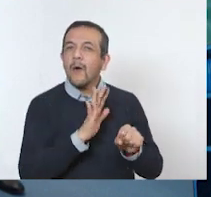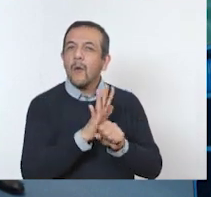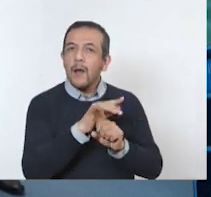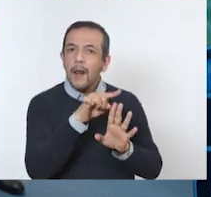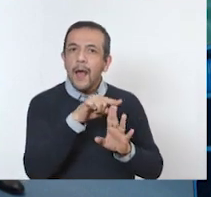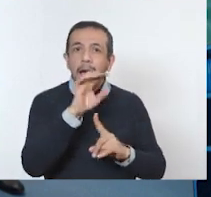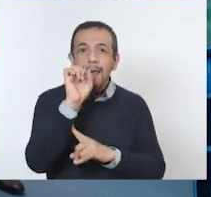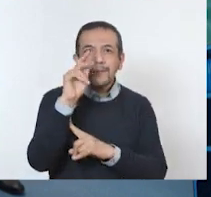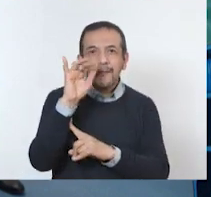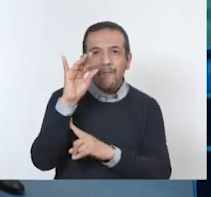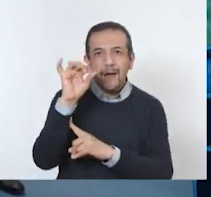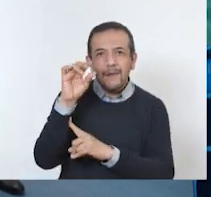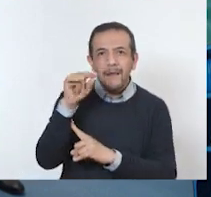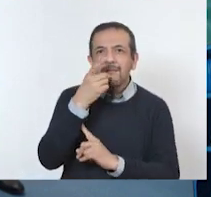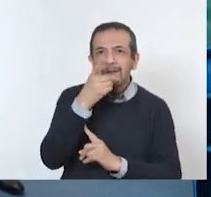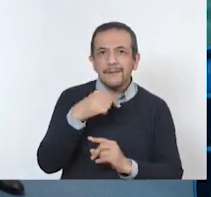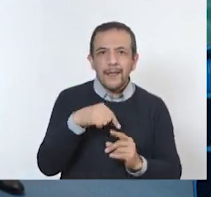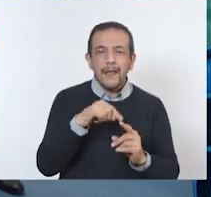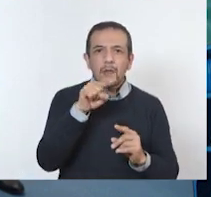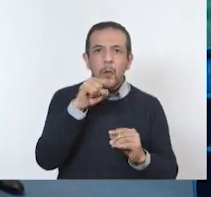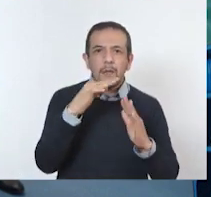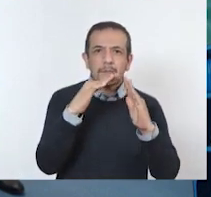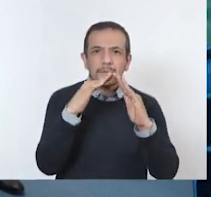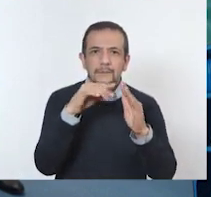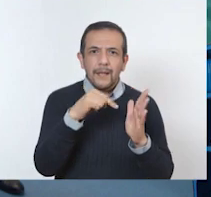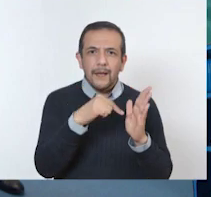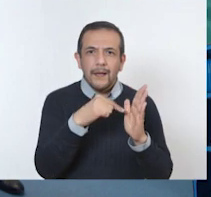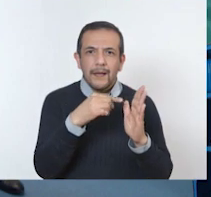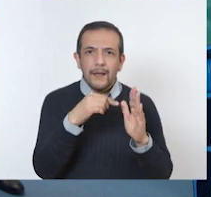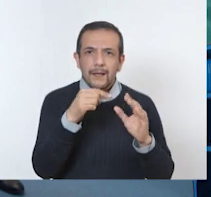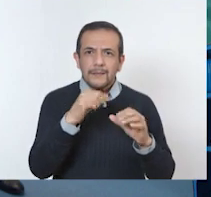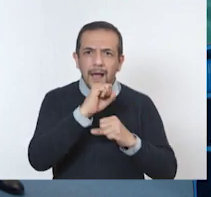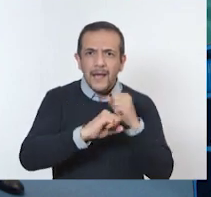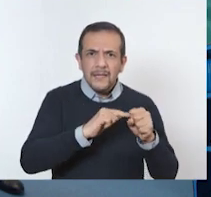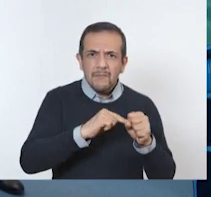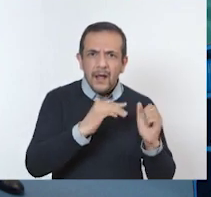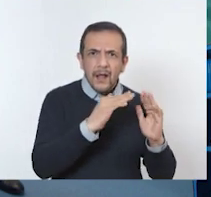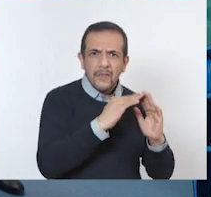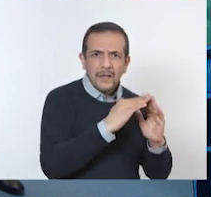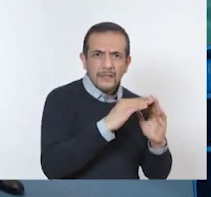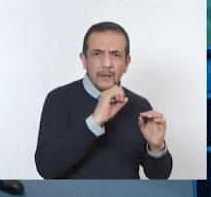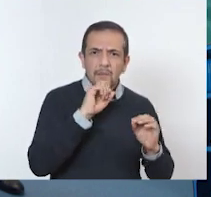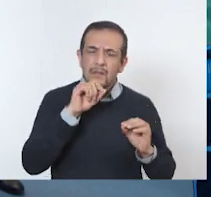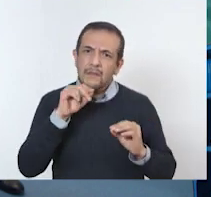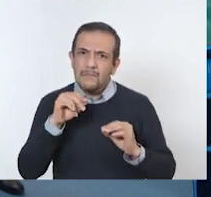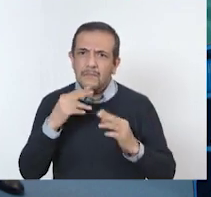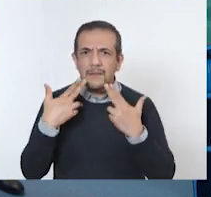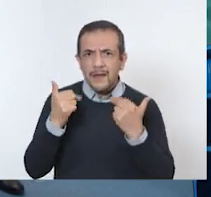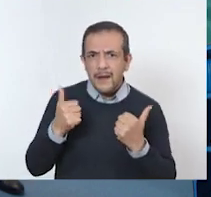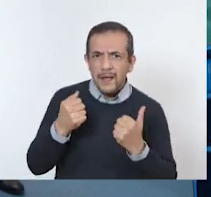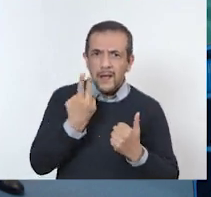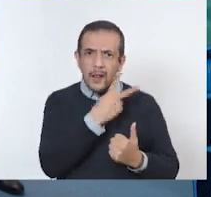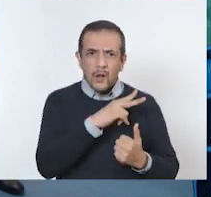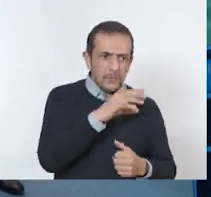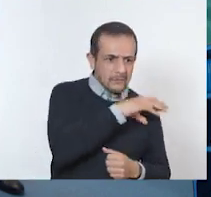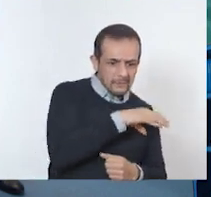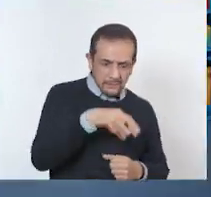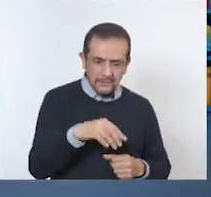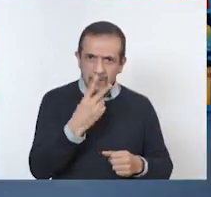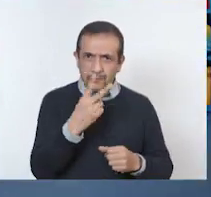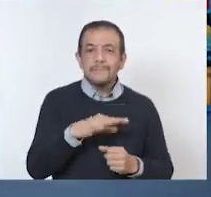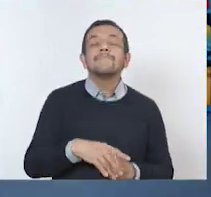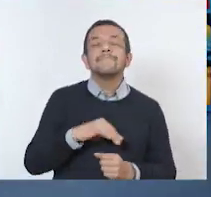Estefanía dice que es de casa, pero es de casa. Pero también de granja dice. También de granja. Es